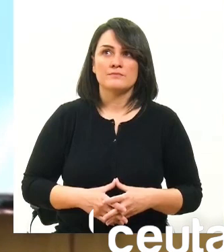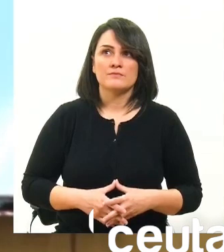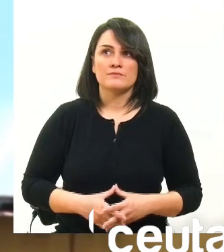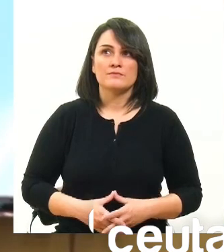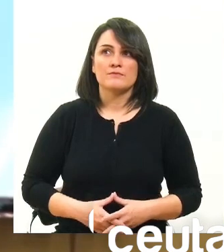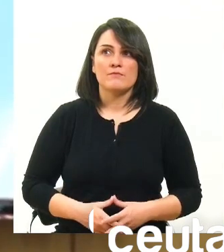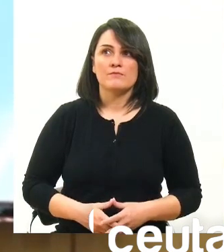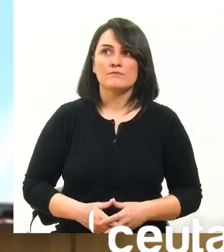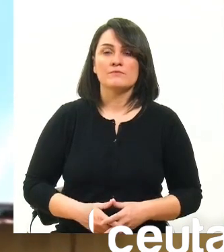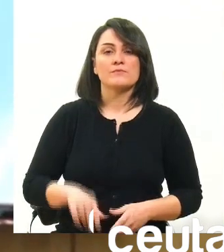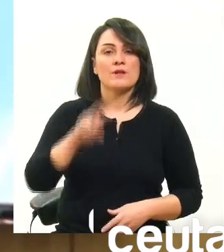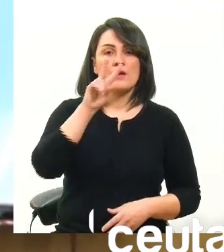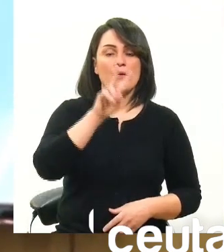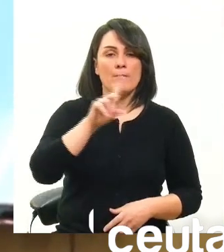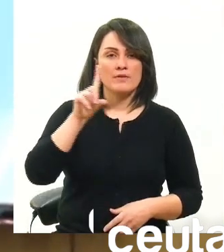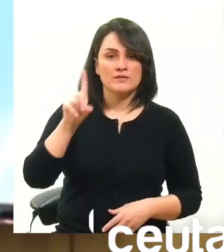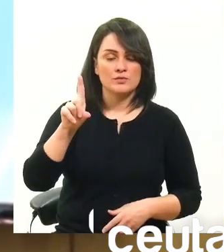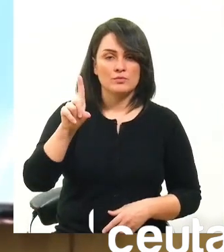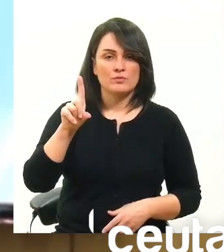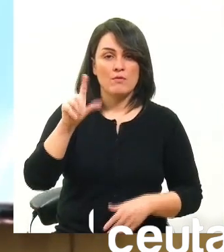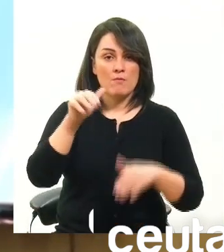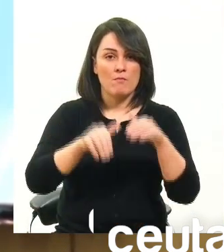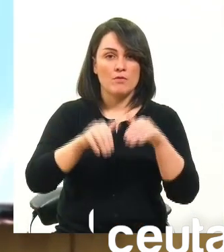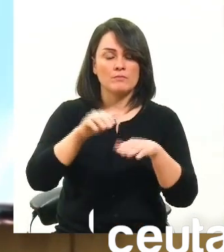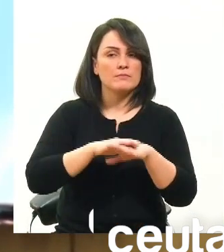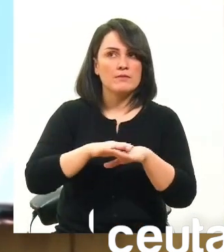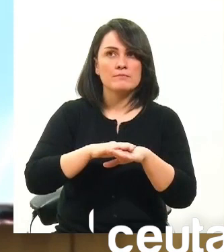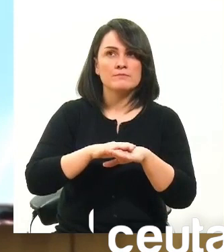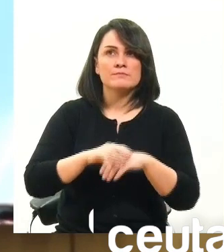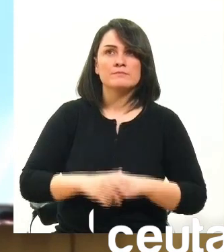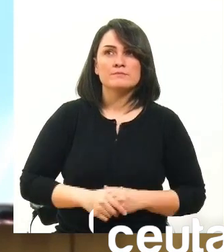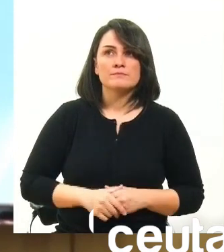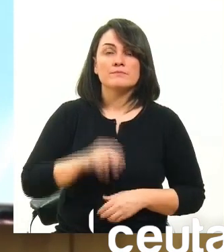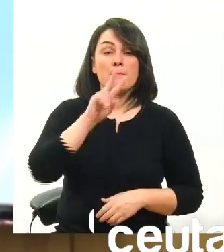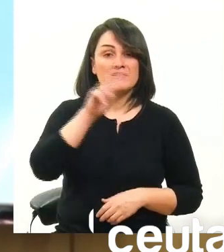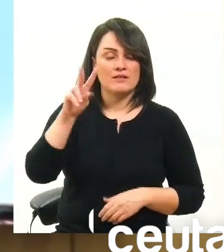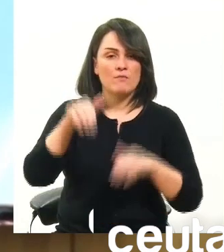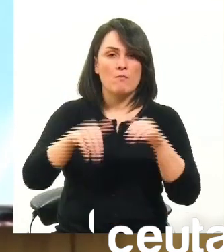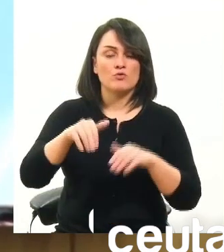son 21 21 votos perdón 22 votos a favor